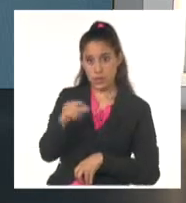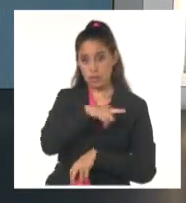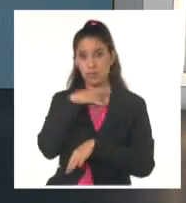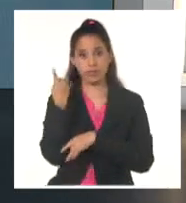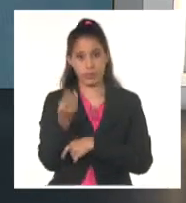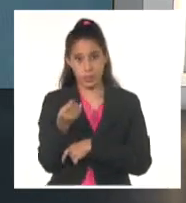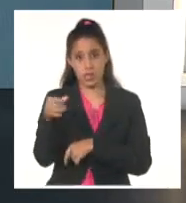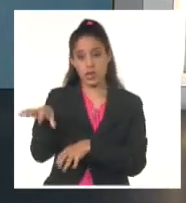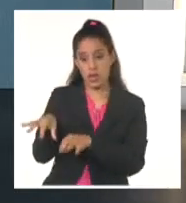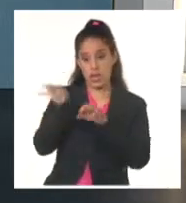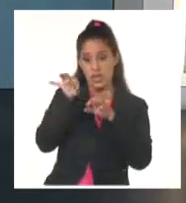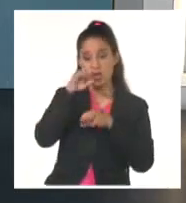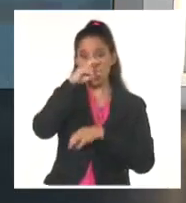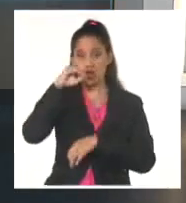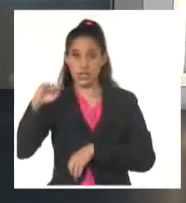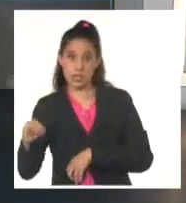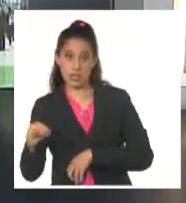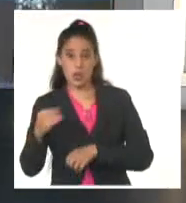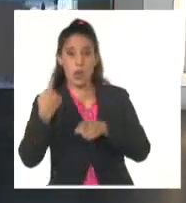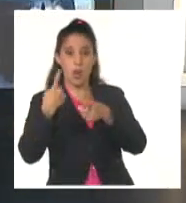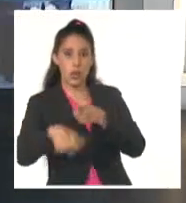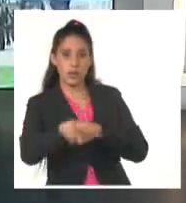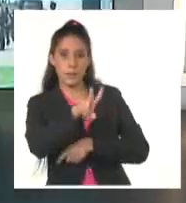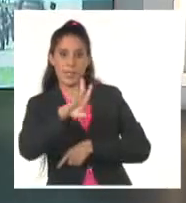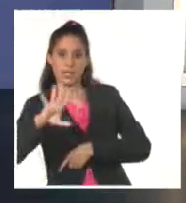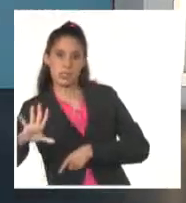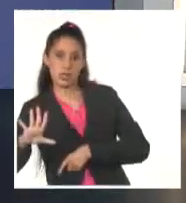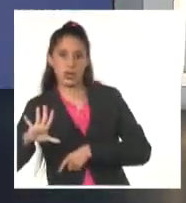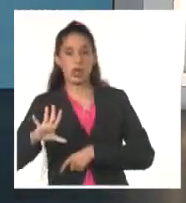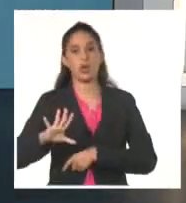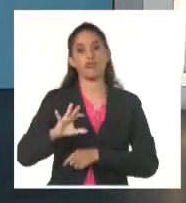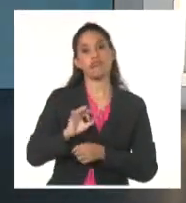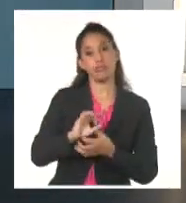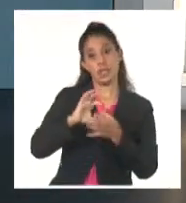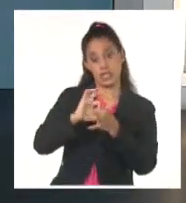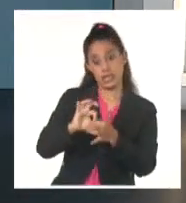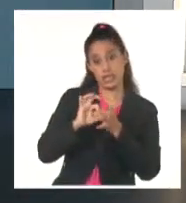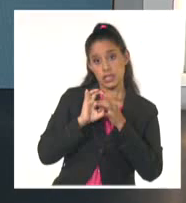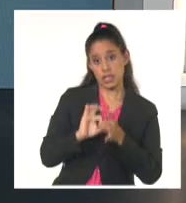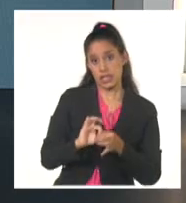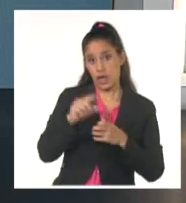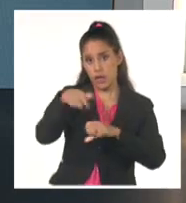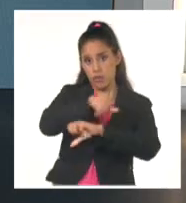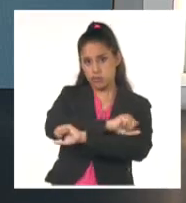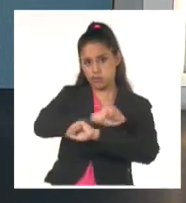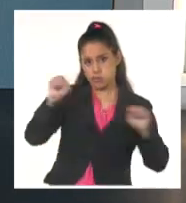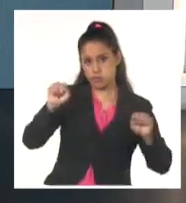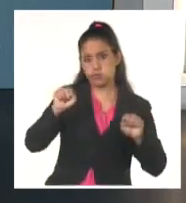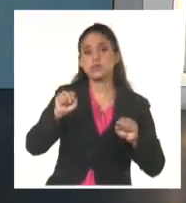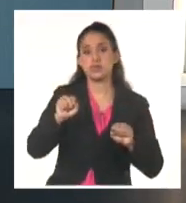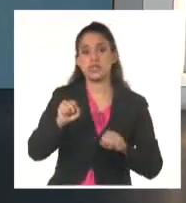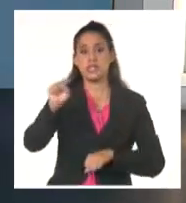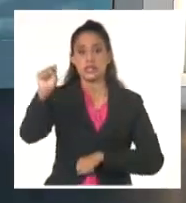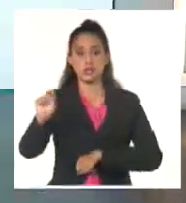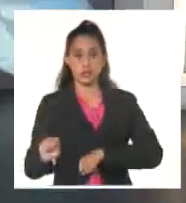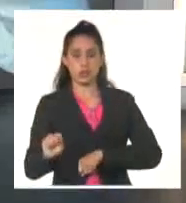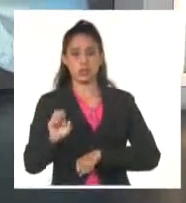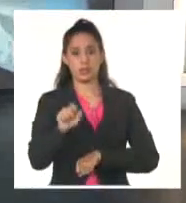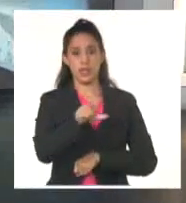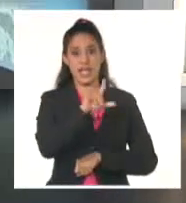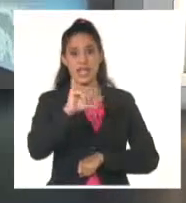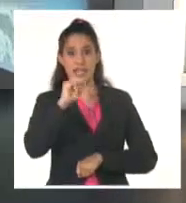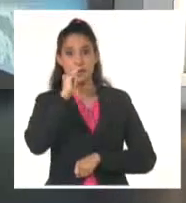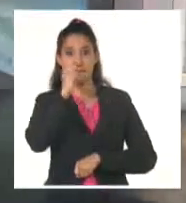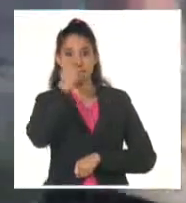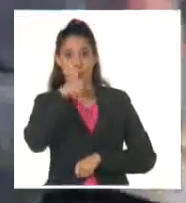otras 25 resultaron heridas en un bombardeo efectuado por Israel en las afueras de la ciudad de Sidón, en el sur del Líbano. Medios de